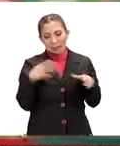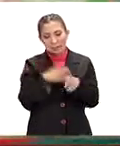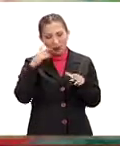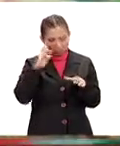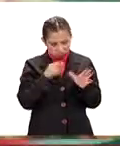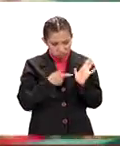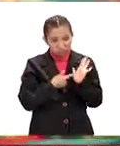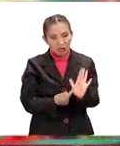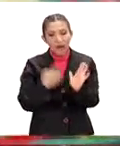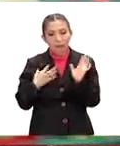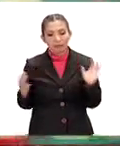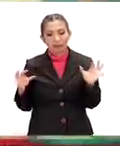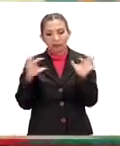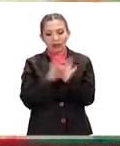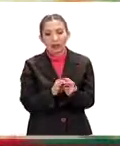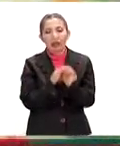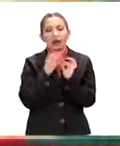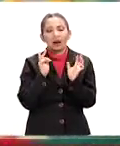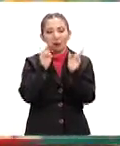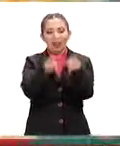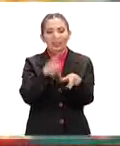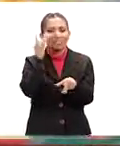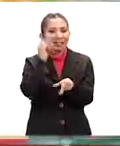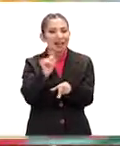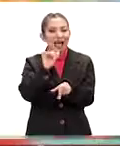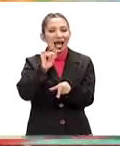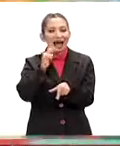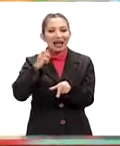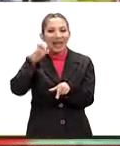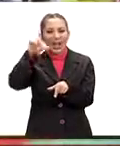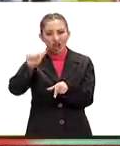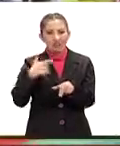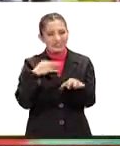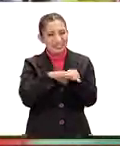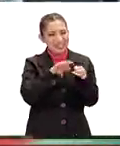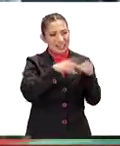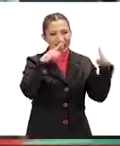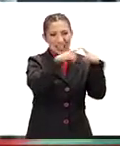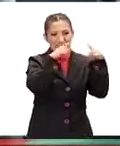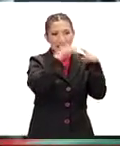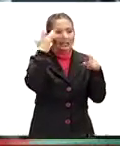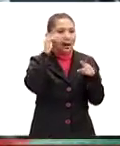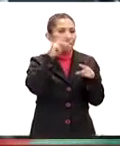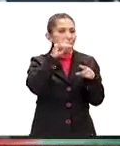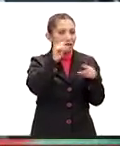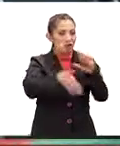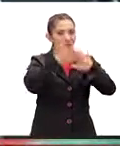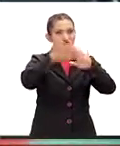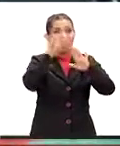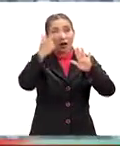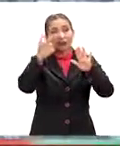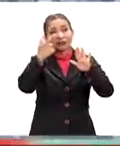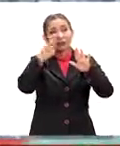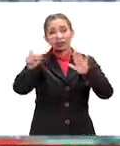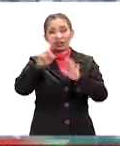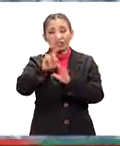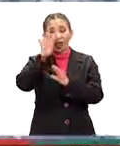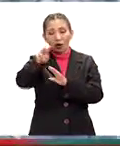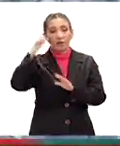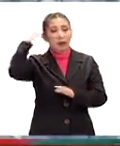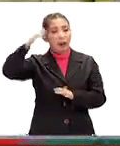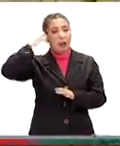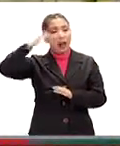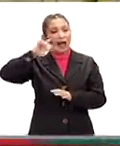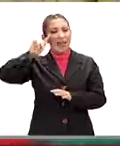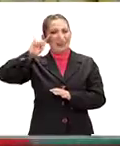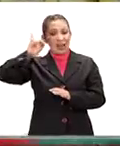demostrar el Puente de Sant'Angelo, que se encuentra a unos pocos metros de la Basílica de San Pedro y que fue edificado en el año 134 por el emperador